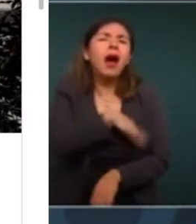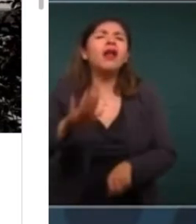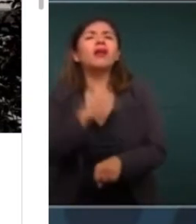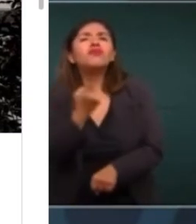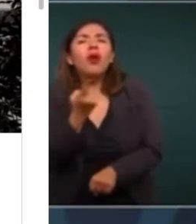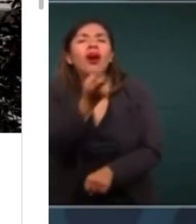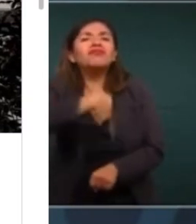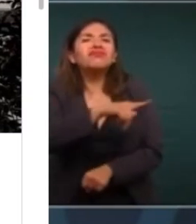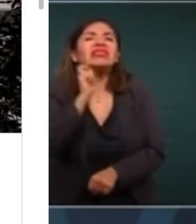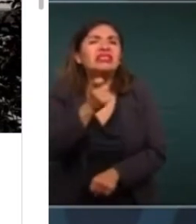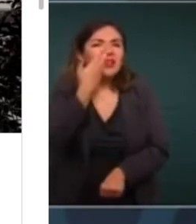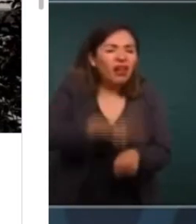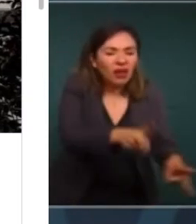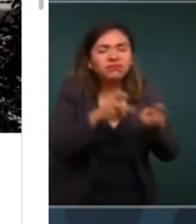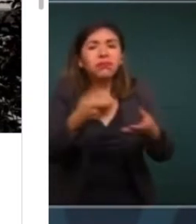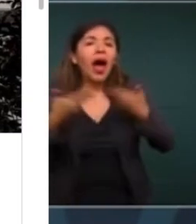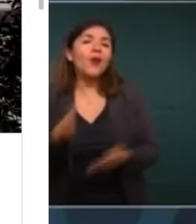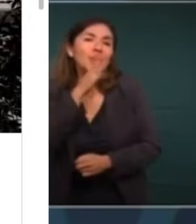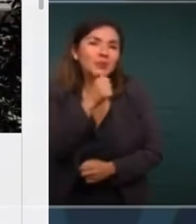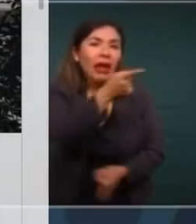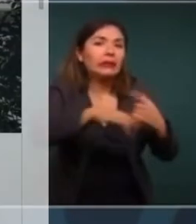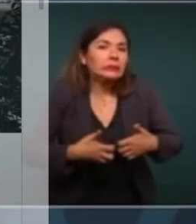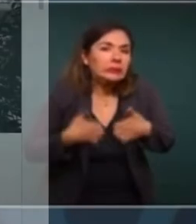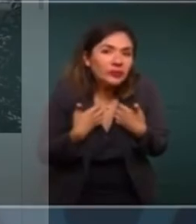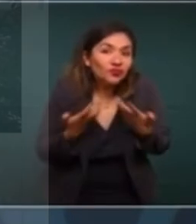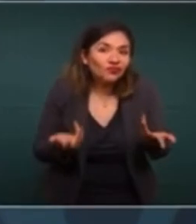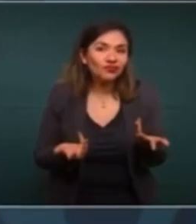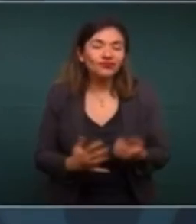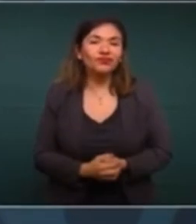se dedicaban a robar y ya no pueden. Están enojados.